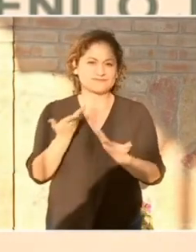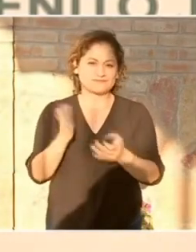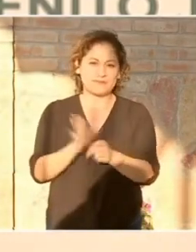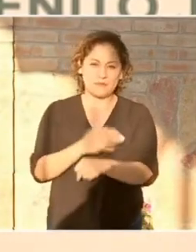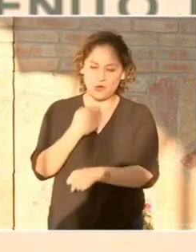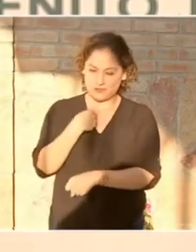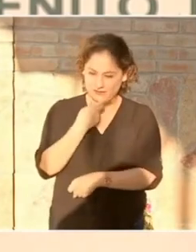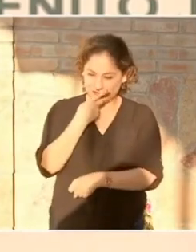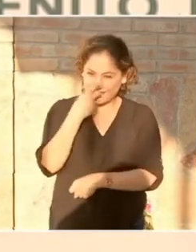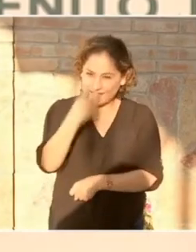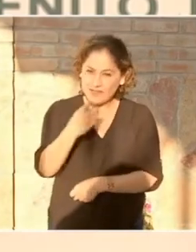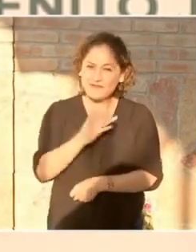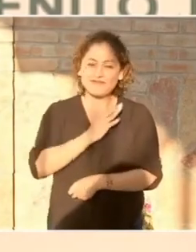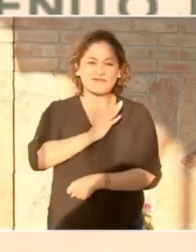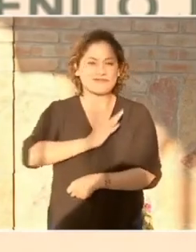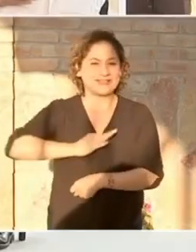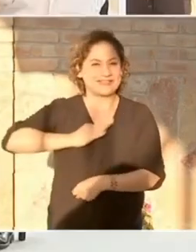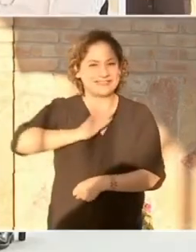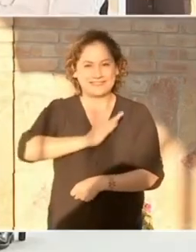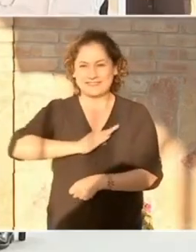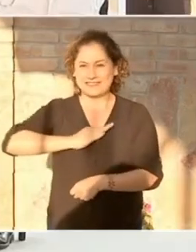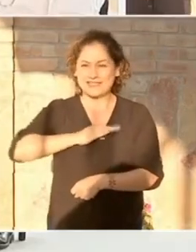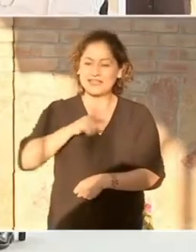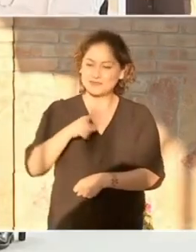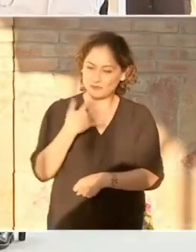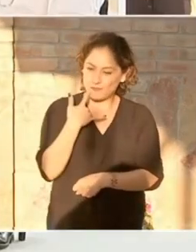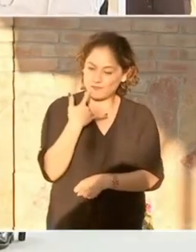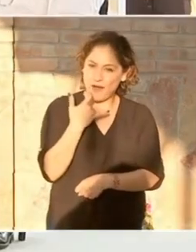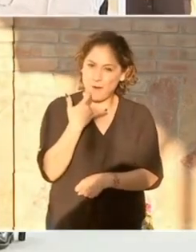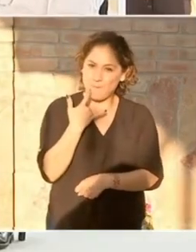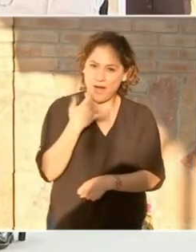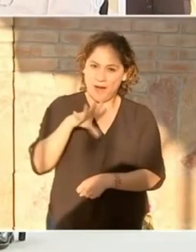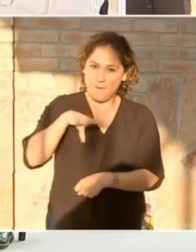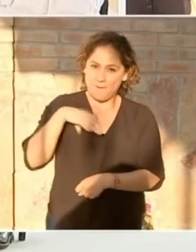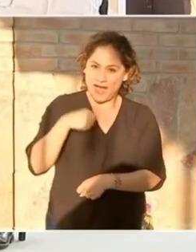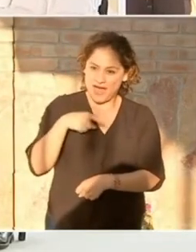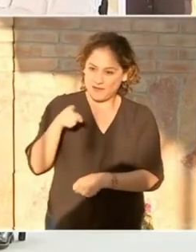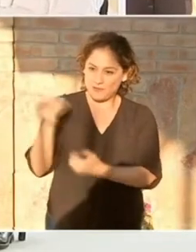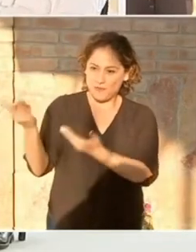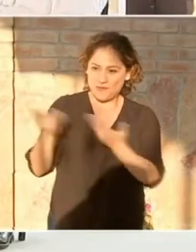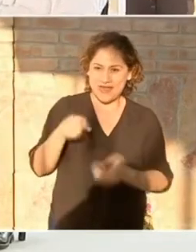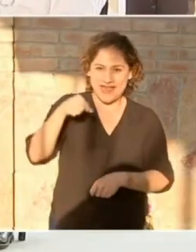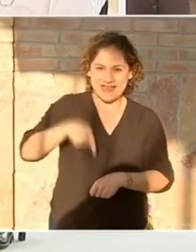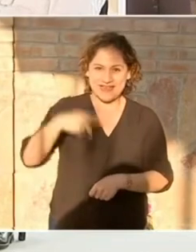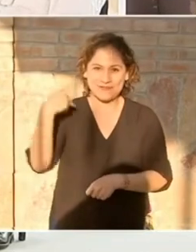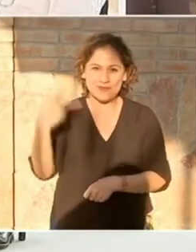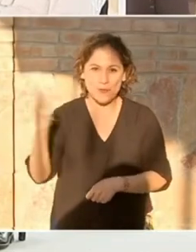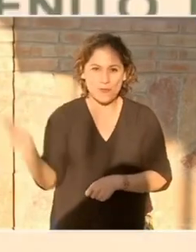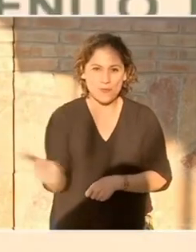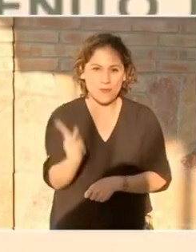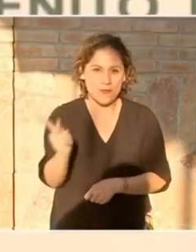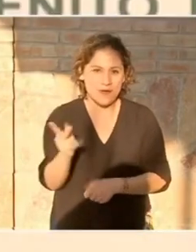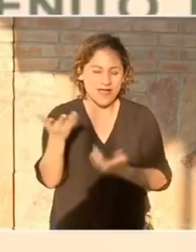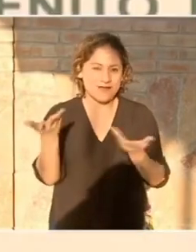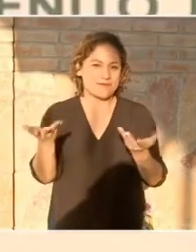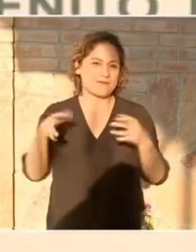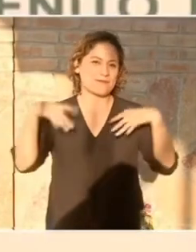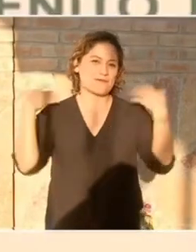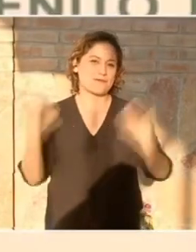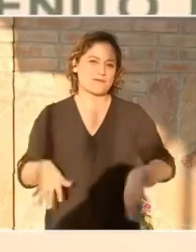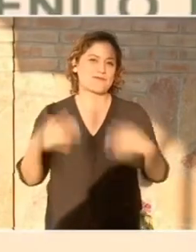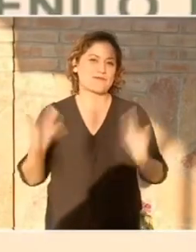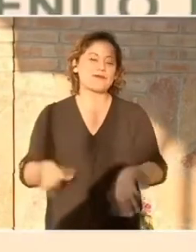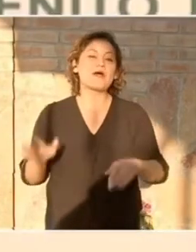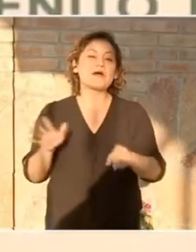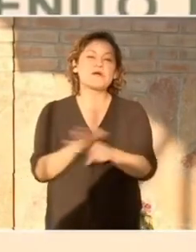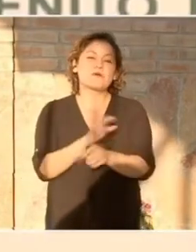por estar luchando y por estar aquí en tu pueblo. Es como si yo tengo